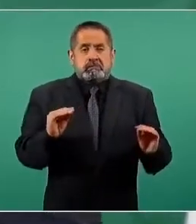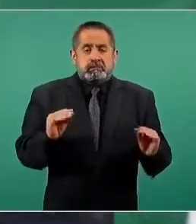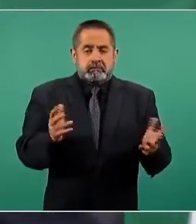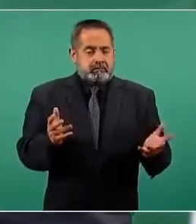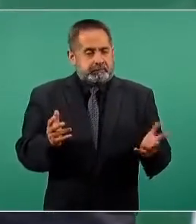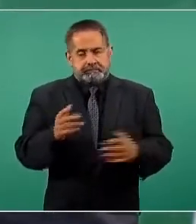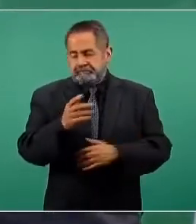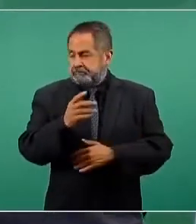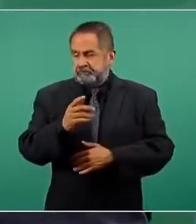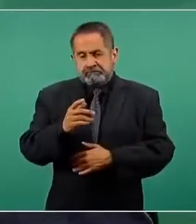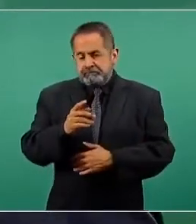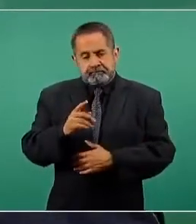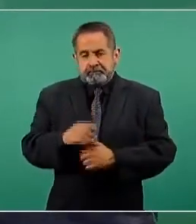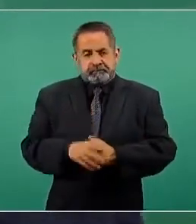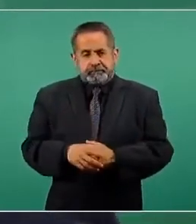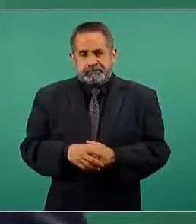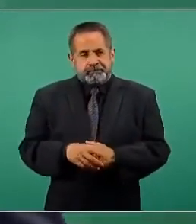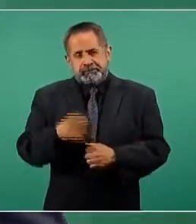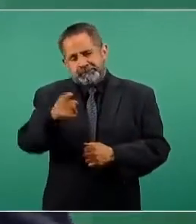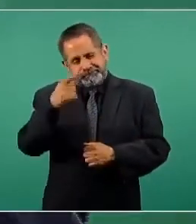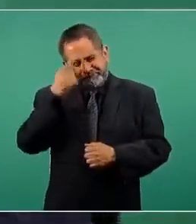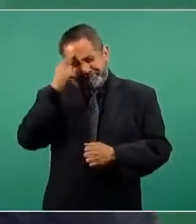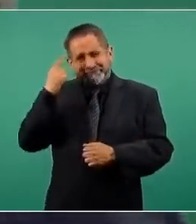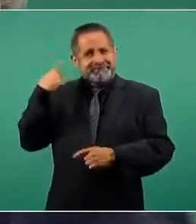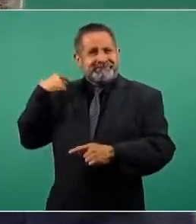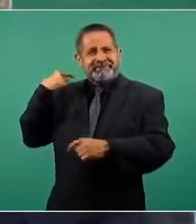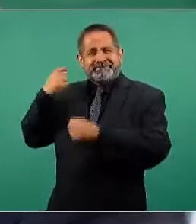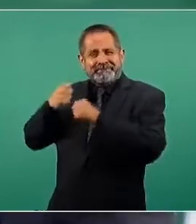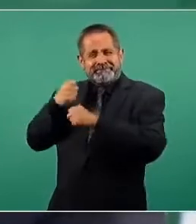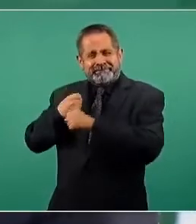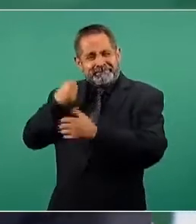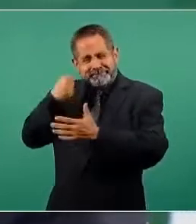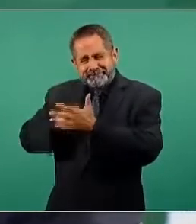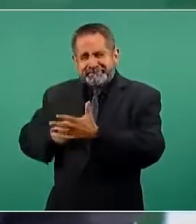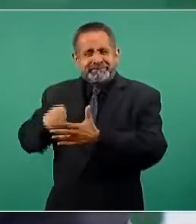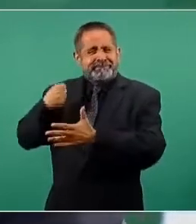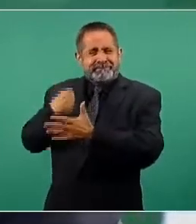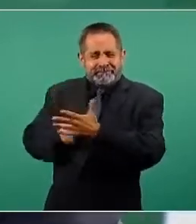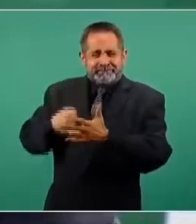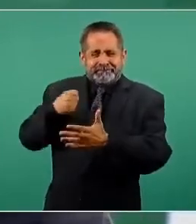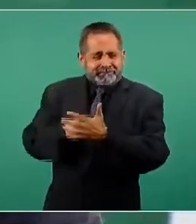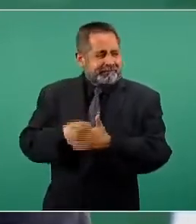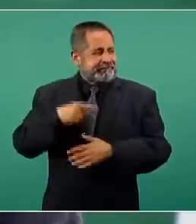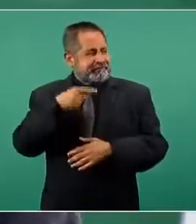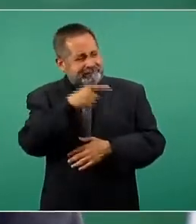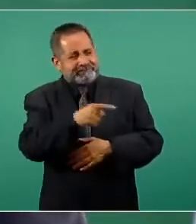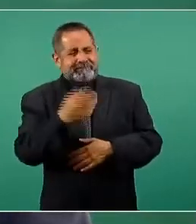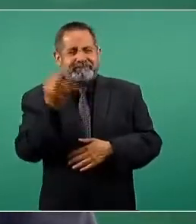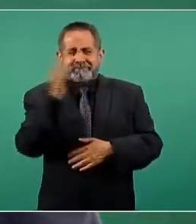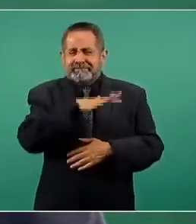imagínense, tenemos una lucha de años en contra del fraude,